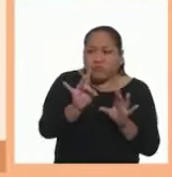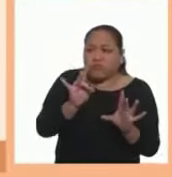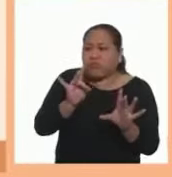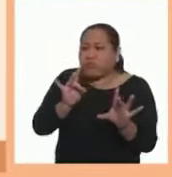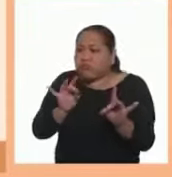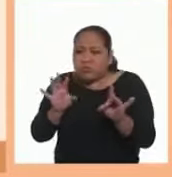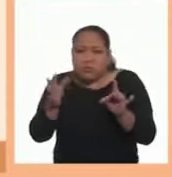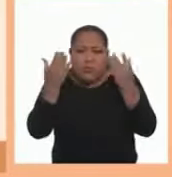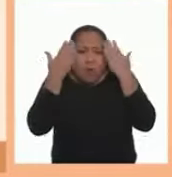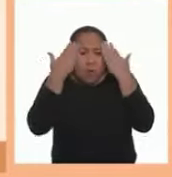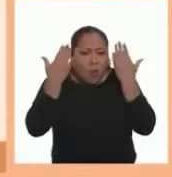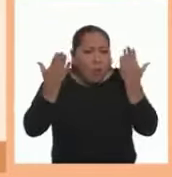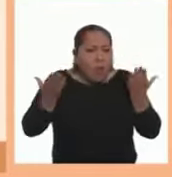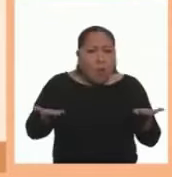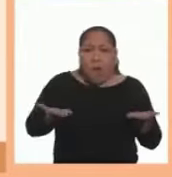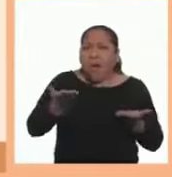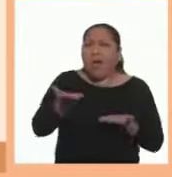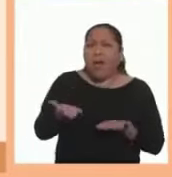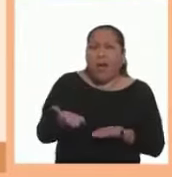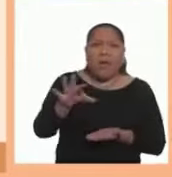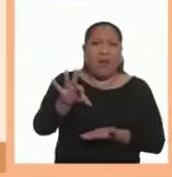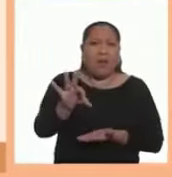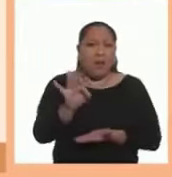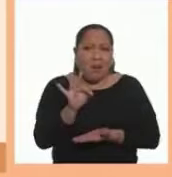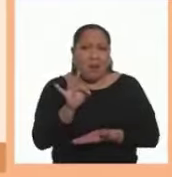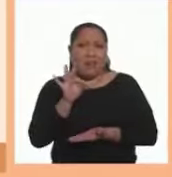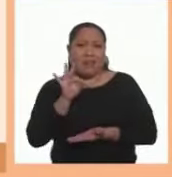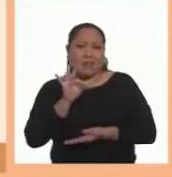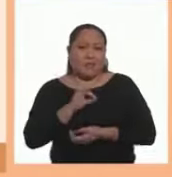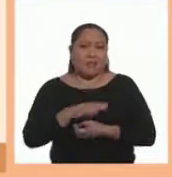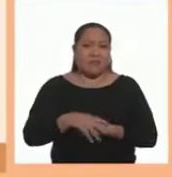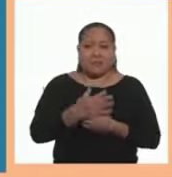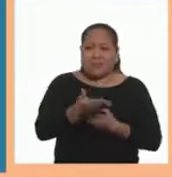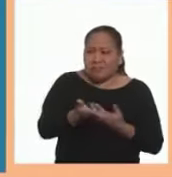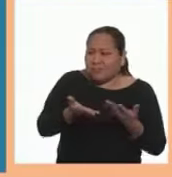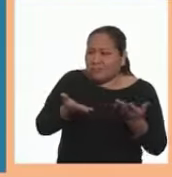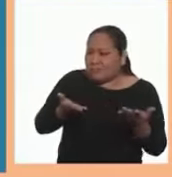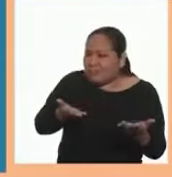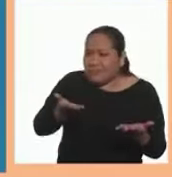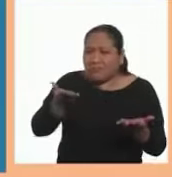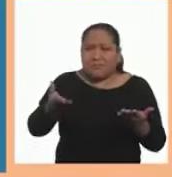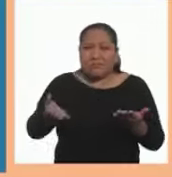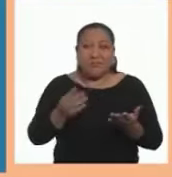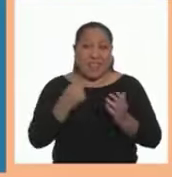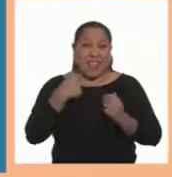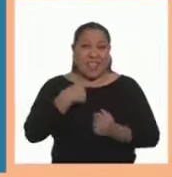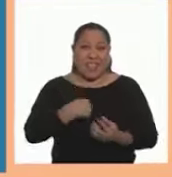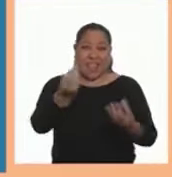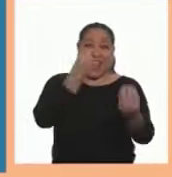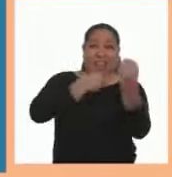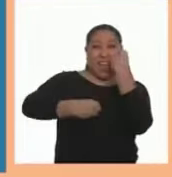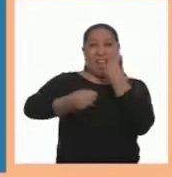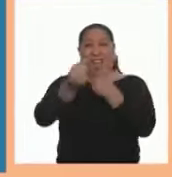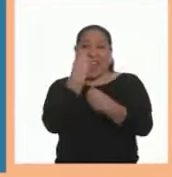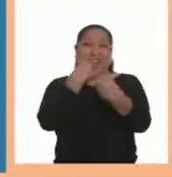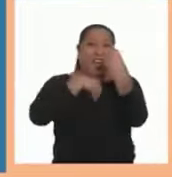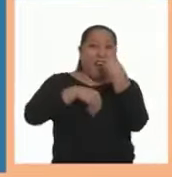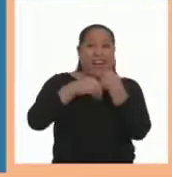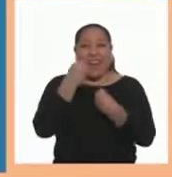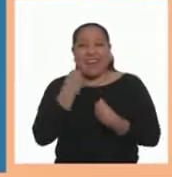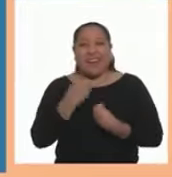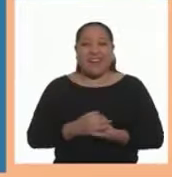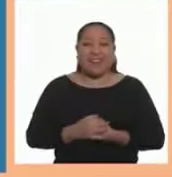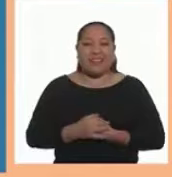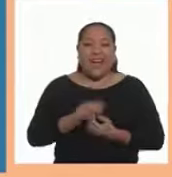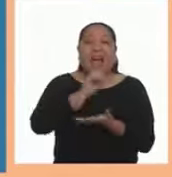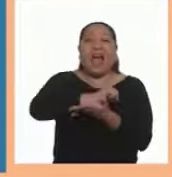Hay tantos que no puedo escoger Hay tantos me los voy a